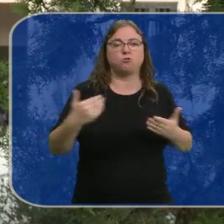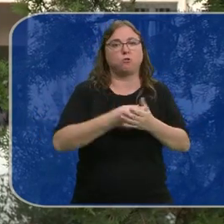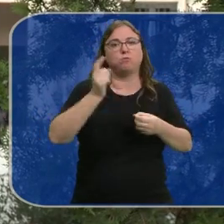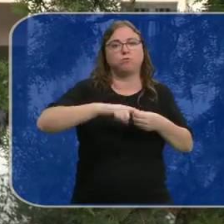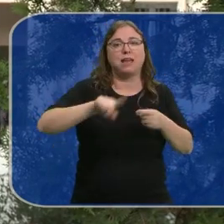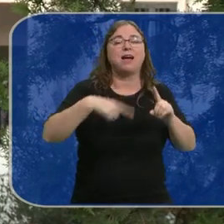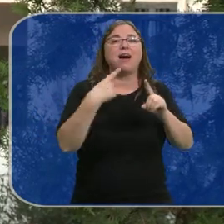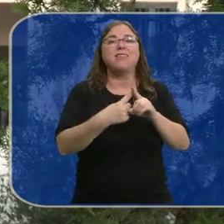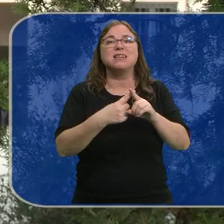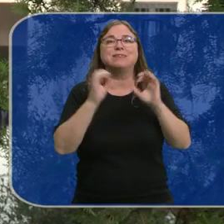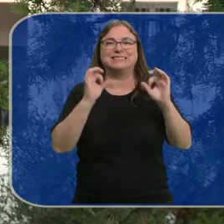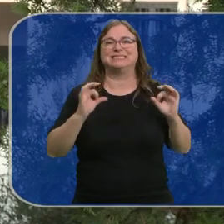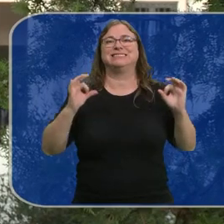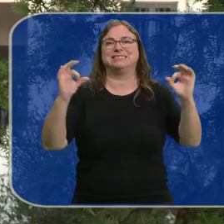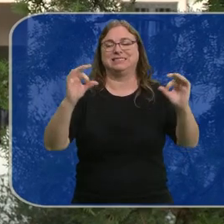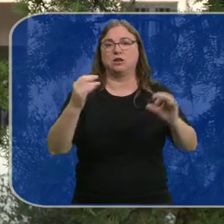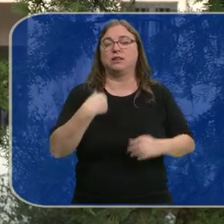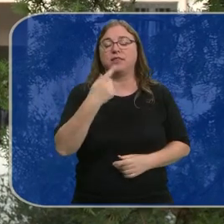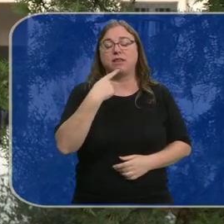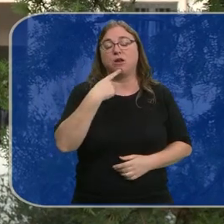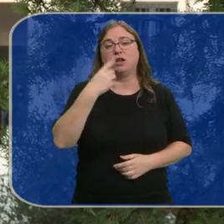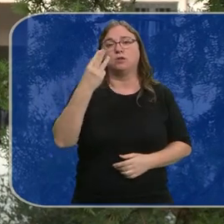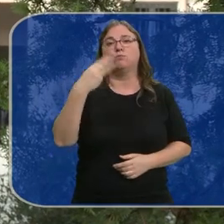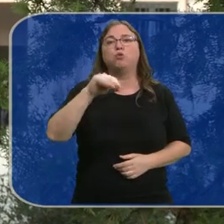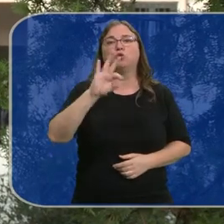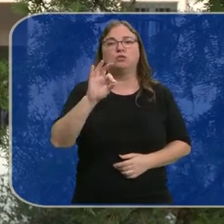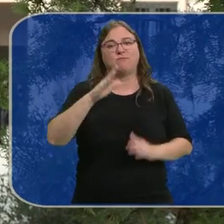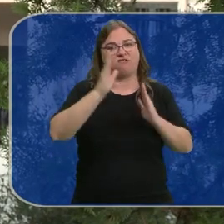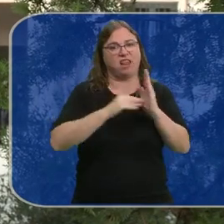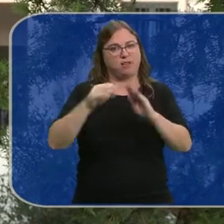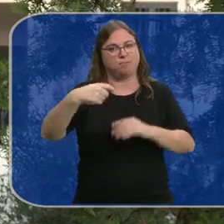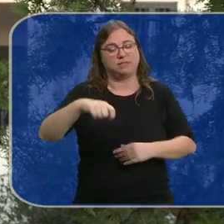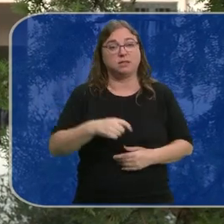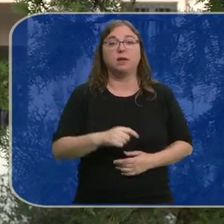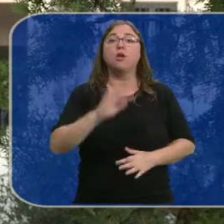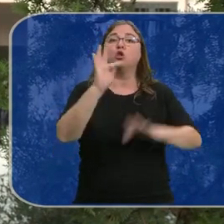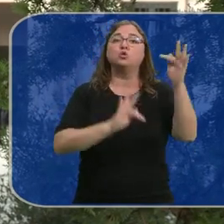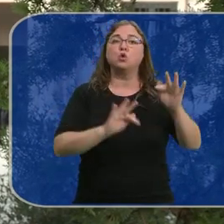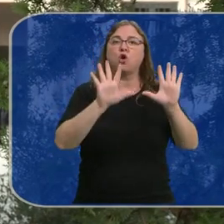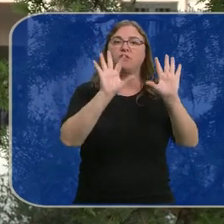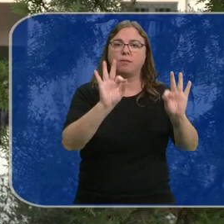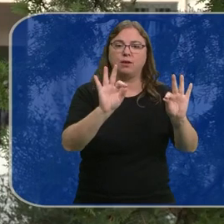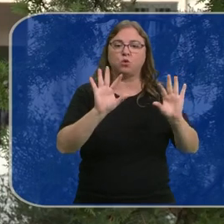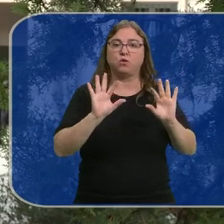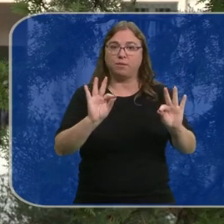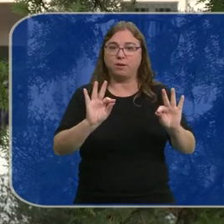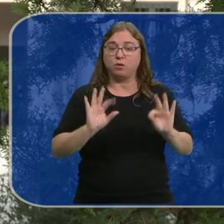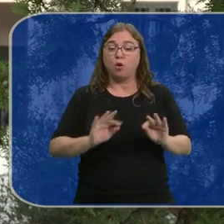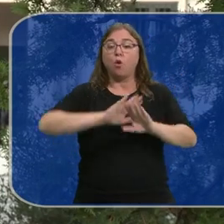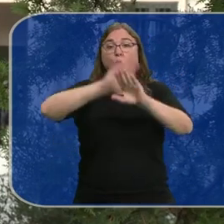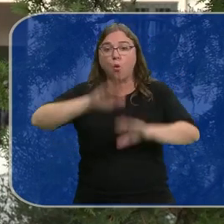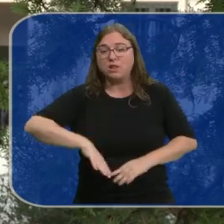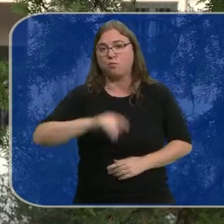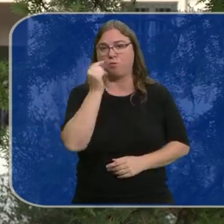además de los senadores por designación autonómica, como Simo Puig. Será en turnos de diez minutos que va a cerrar Alfonso Fernández